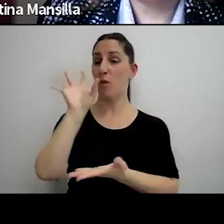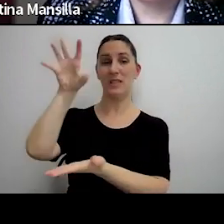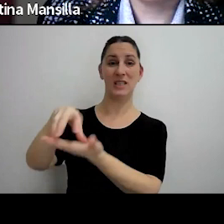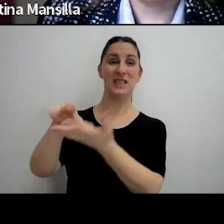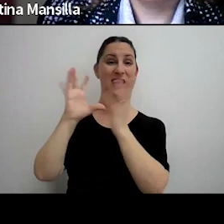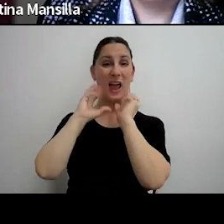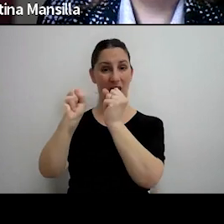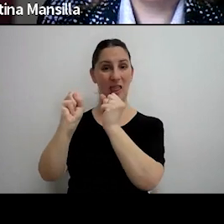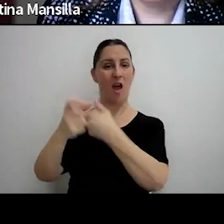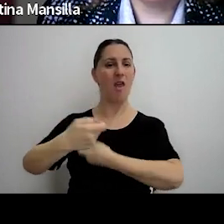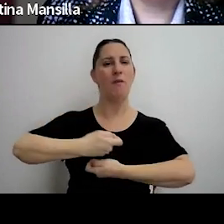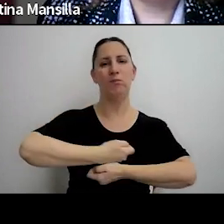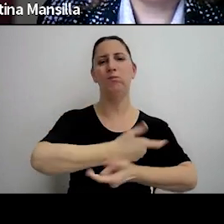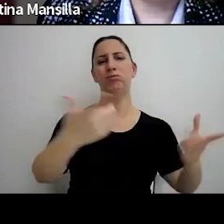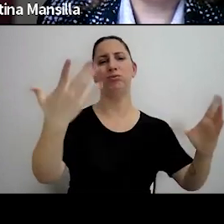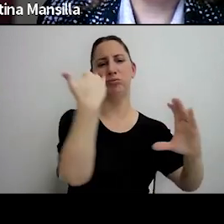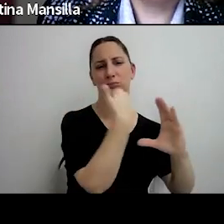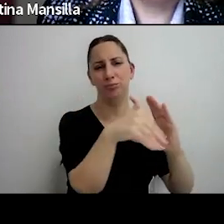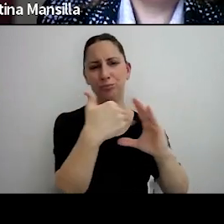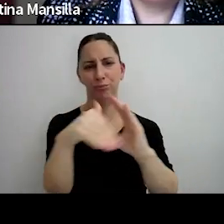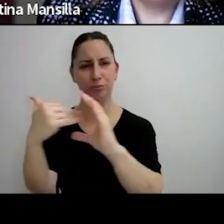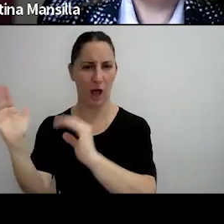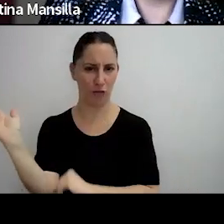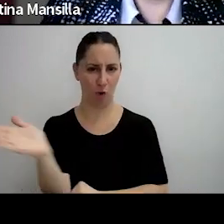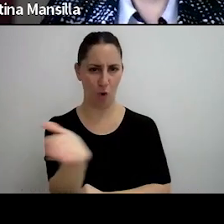seguramente con todos los participantes.